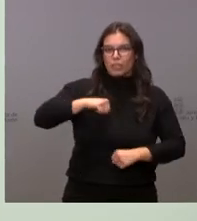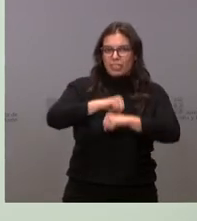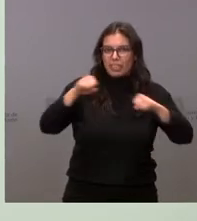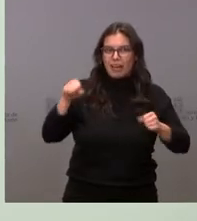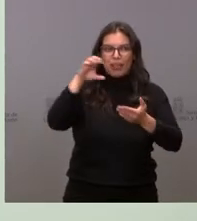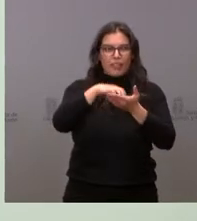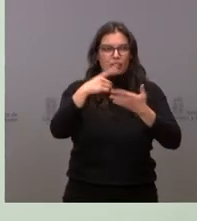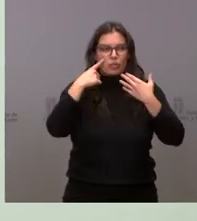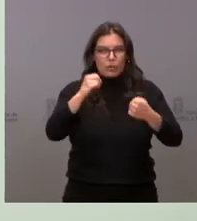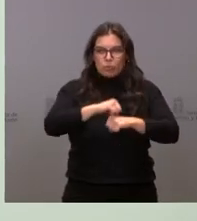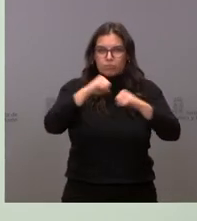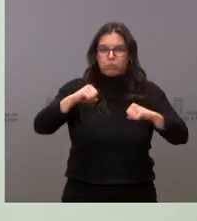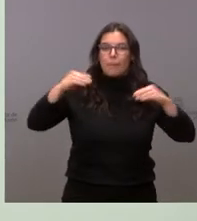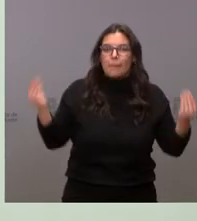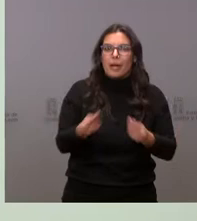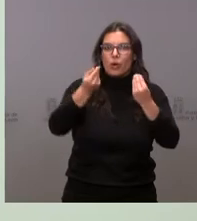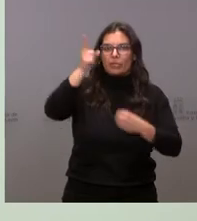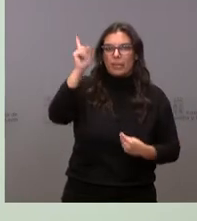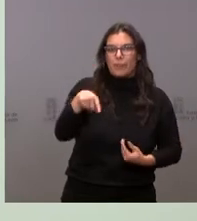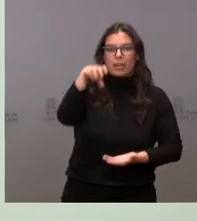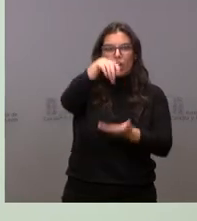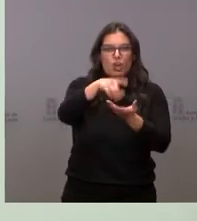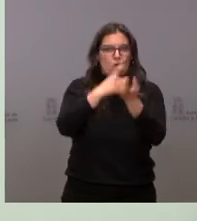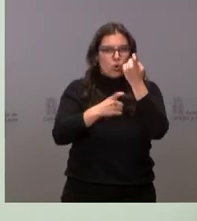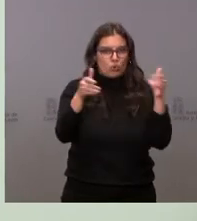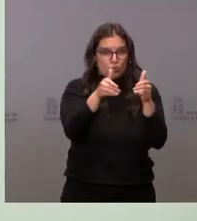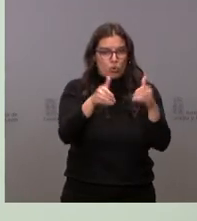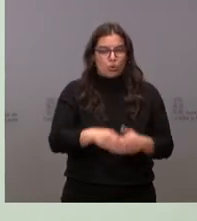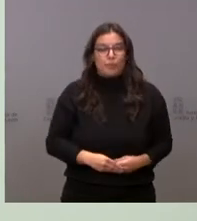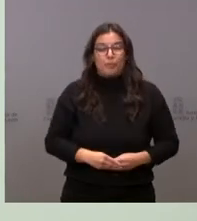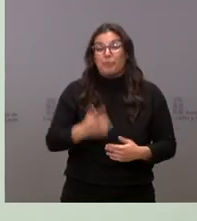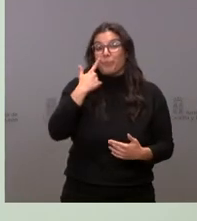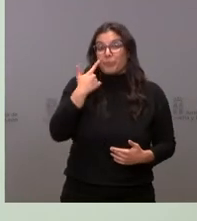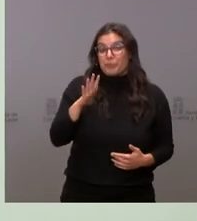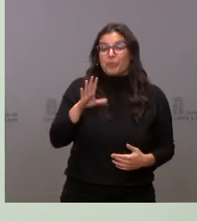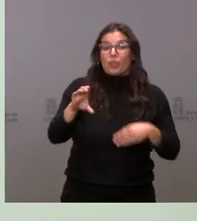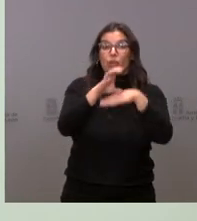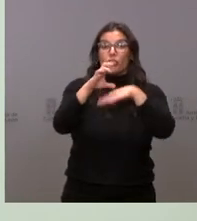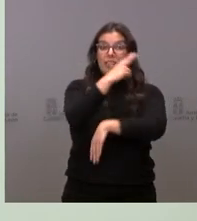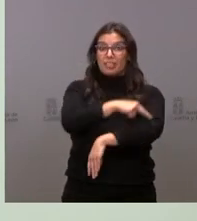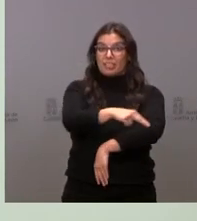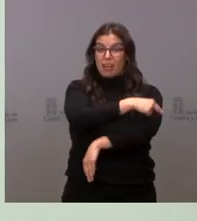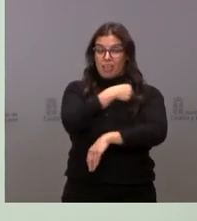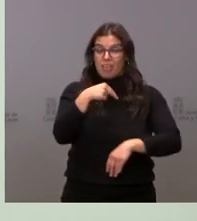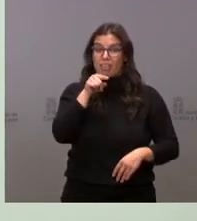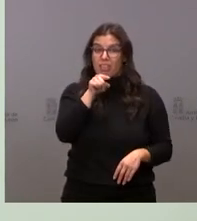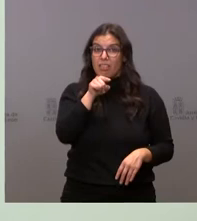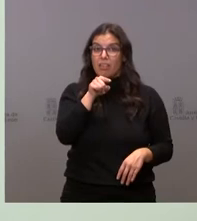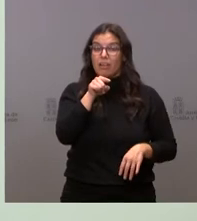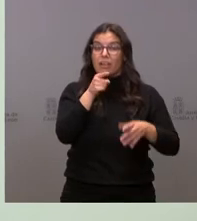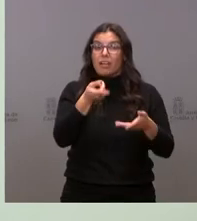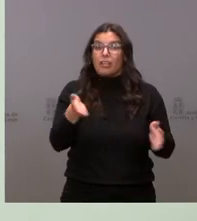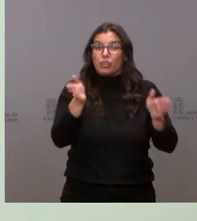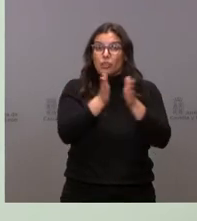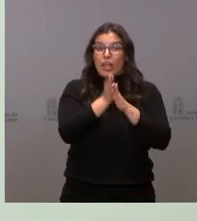centros de salud, mejorar también los consultorios. Fíjense, la Consejería de Sanidad agrupa la